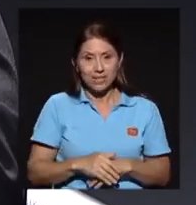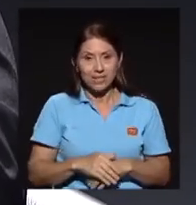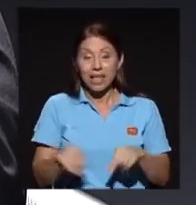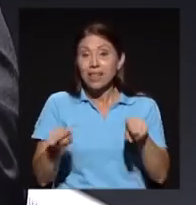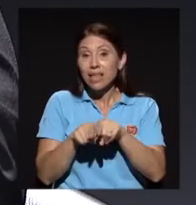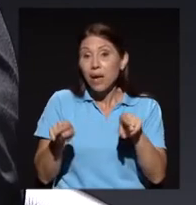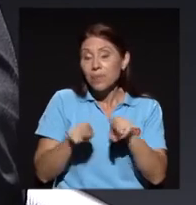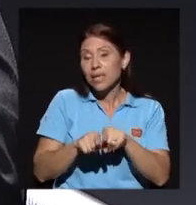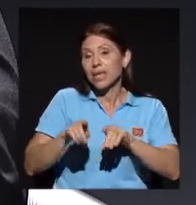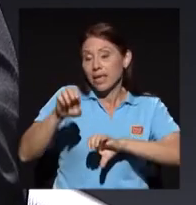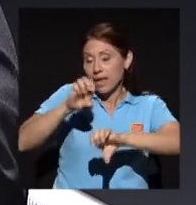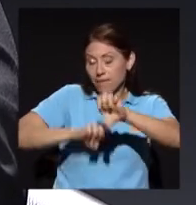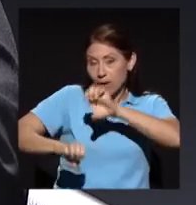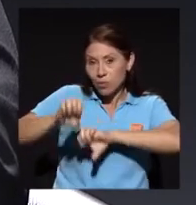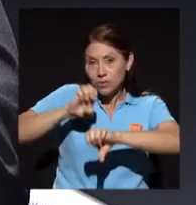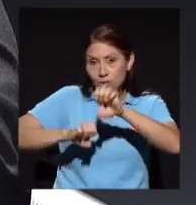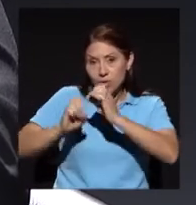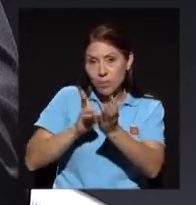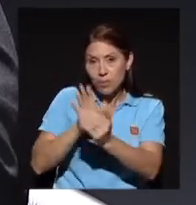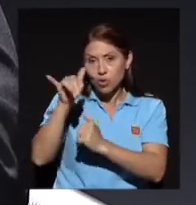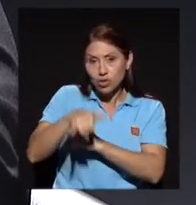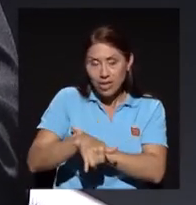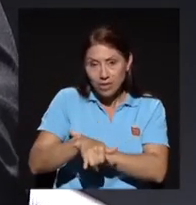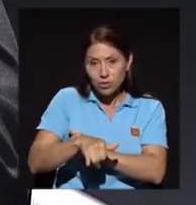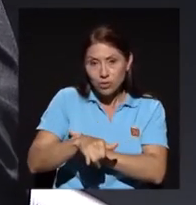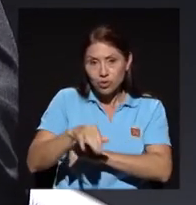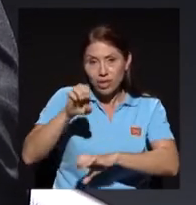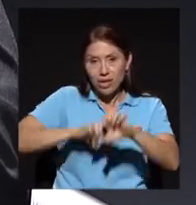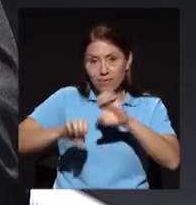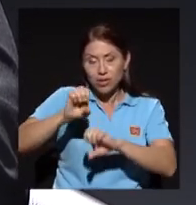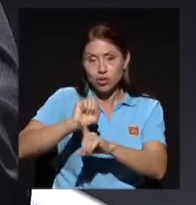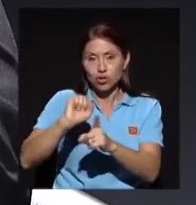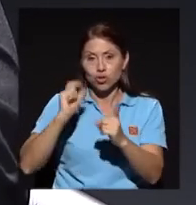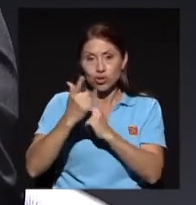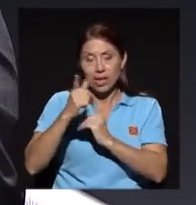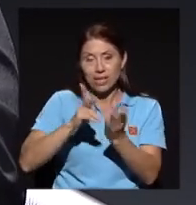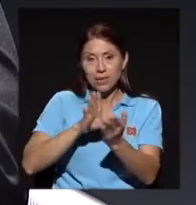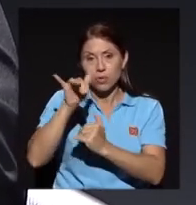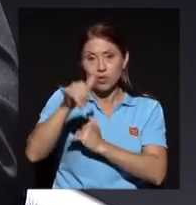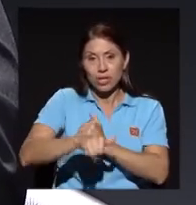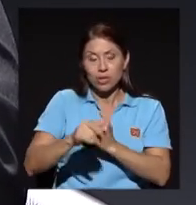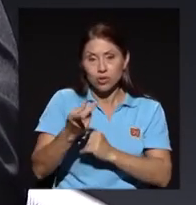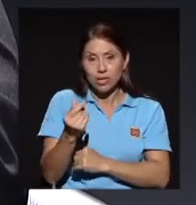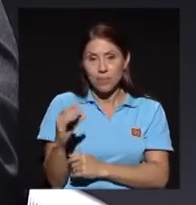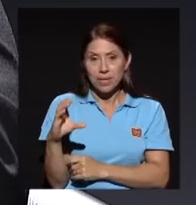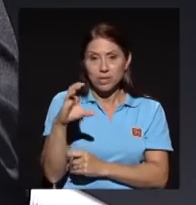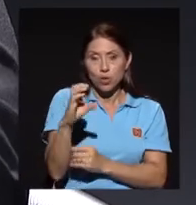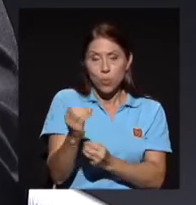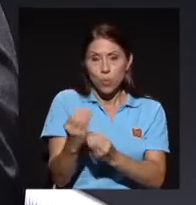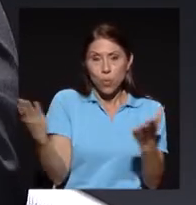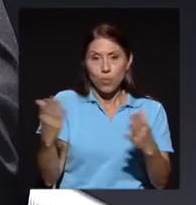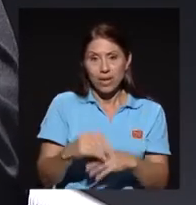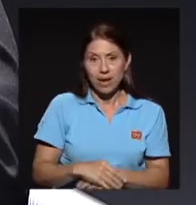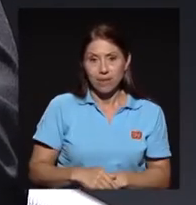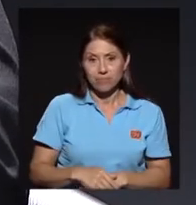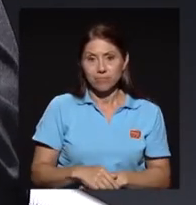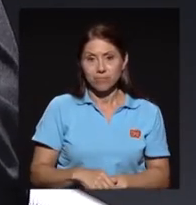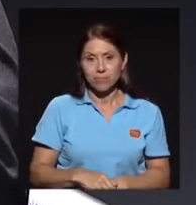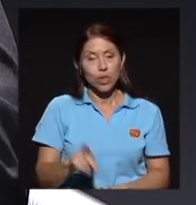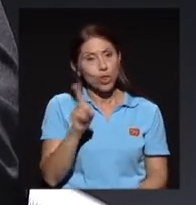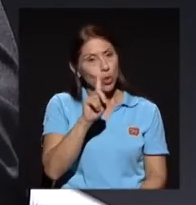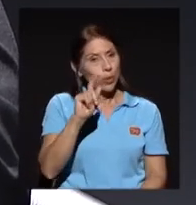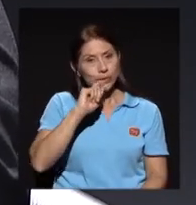es la evaluación de proyectos, la evaluación social de proyectos de inversión pública, no es un secreto que